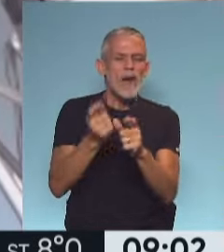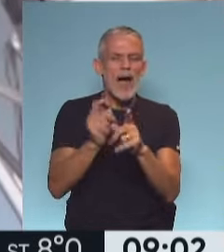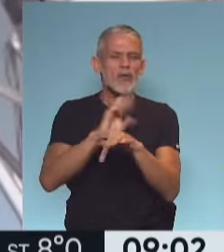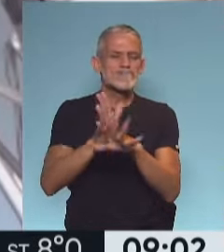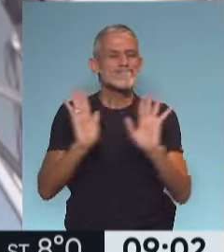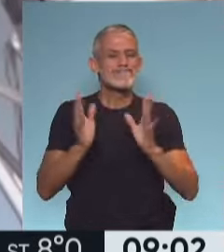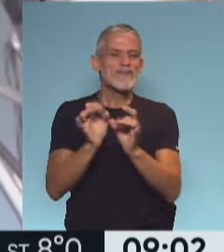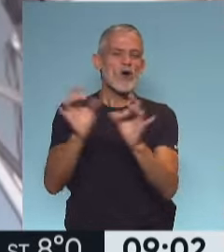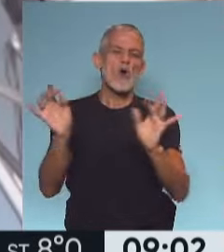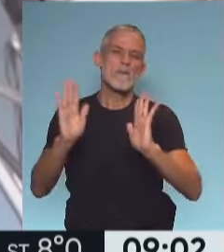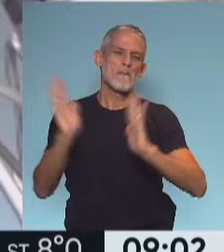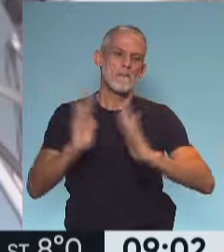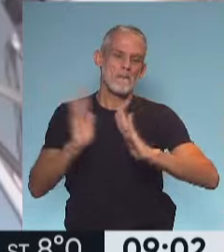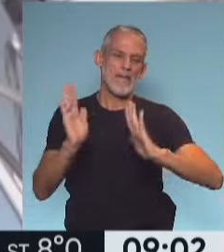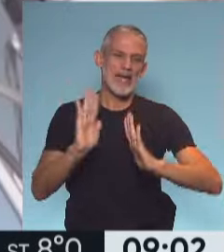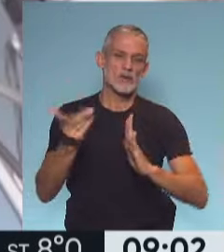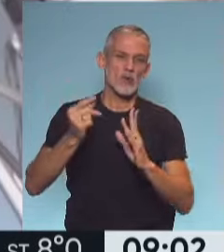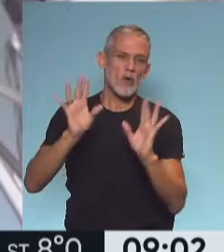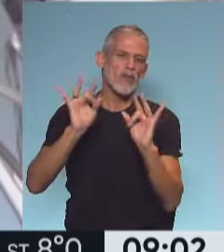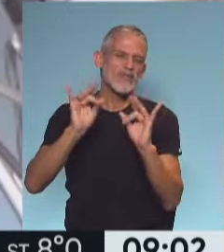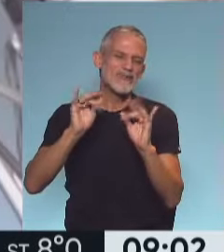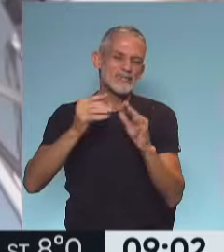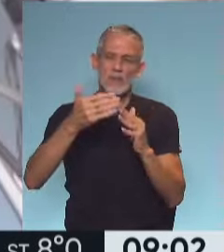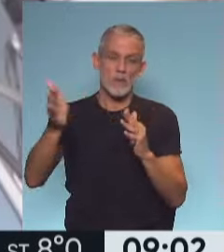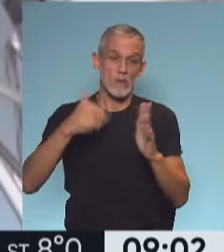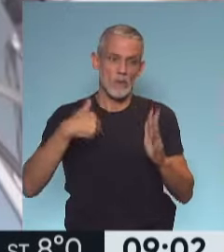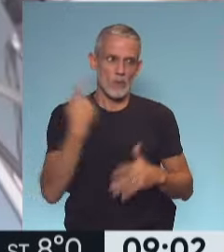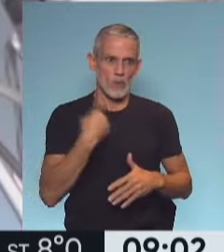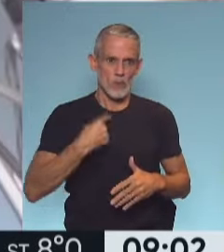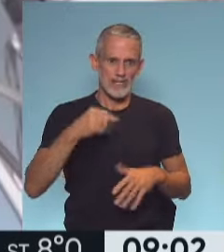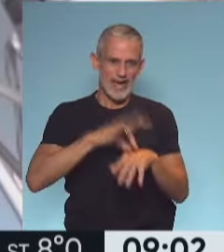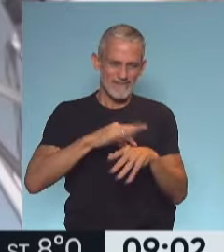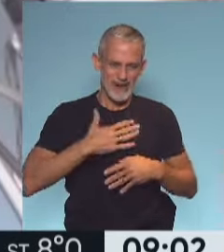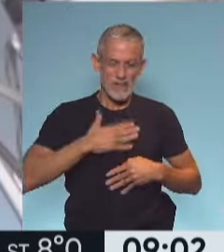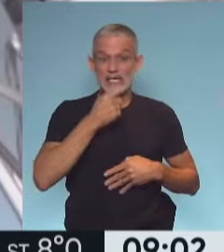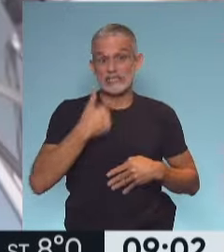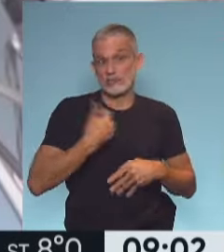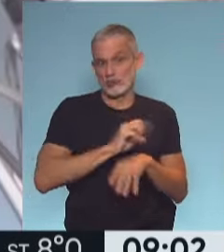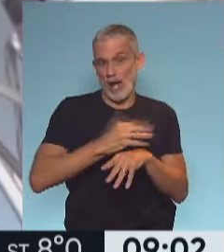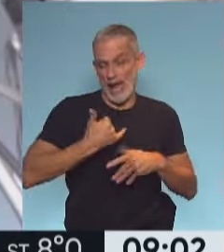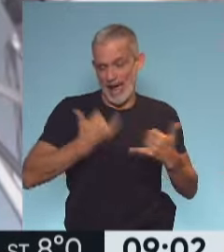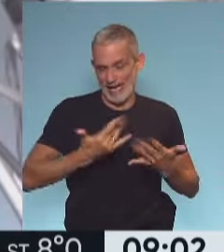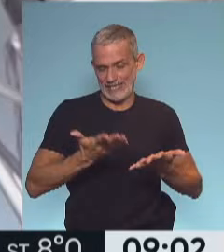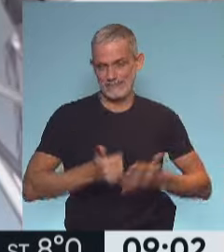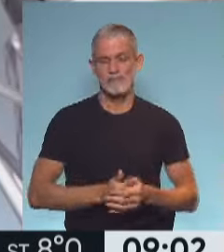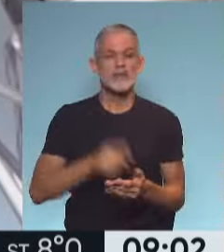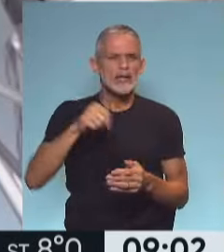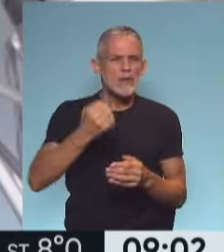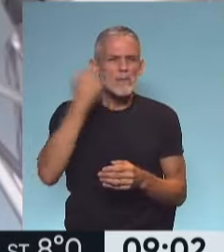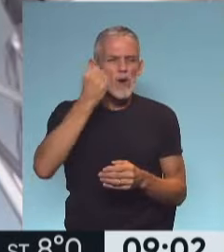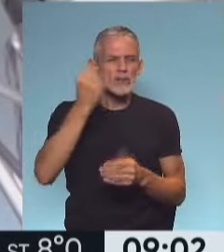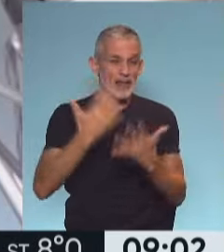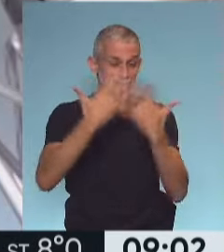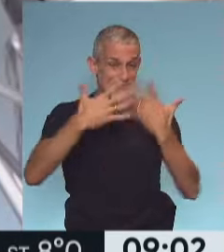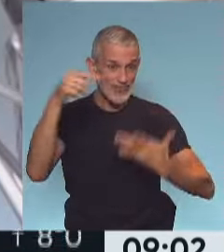de ser parte de tener una complejidad quizás en nuestra enfermedad si es que tenemos COVID. Ahora, lo importante en este día, en este